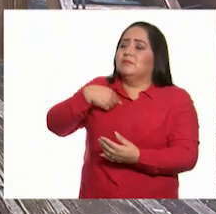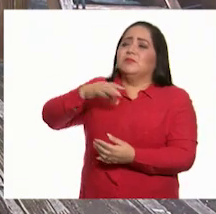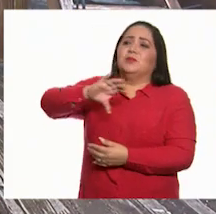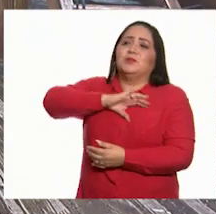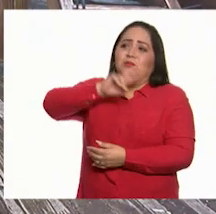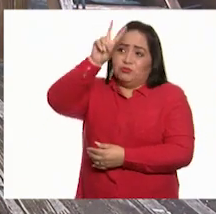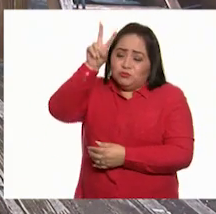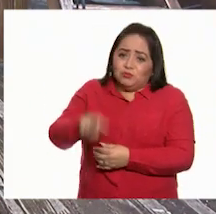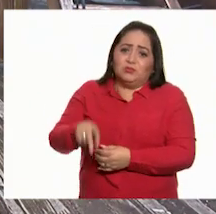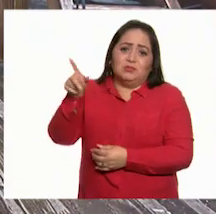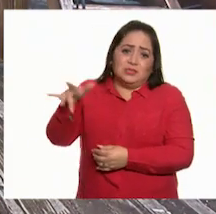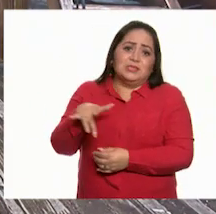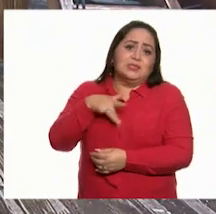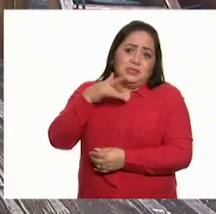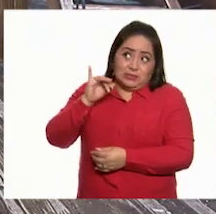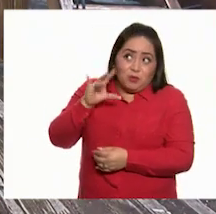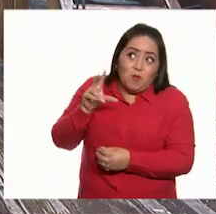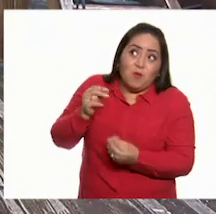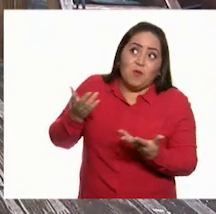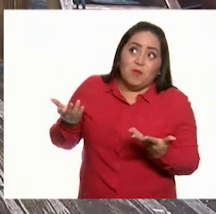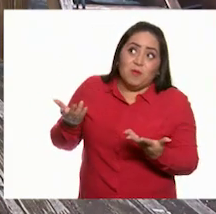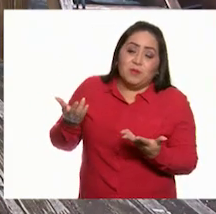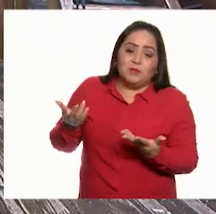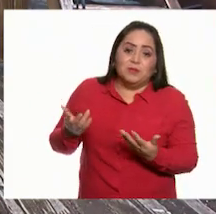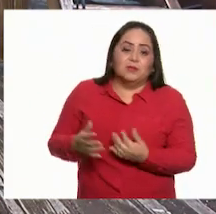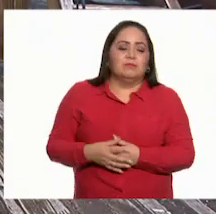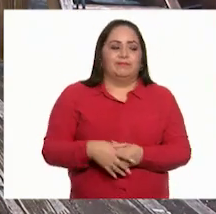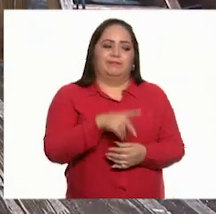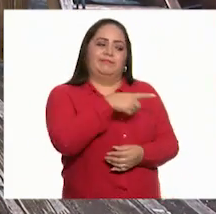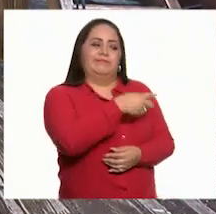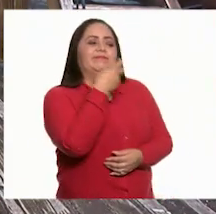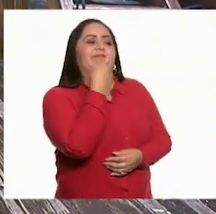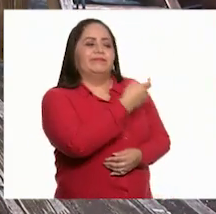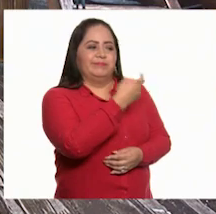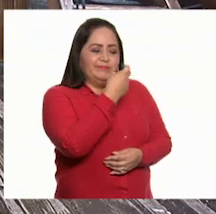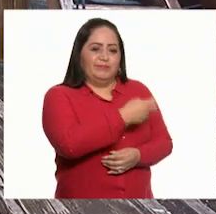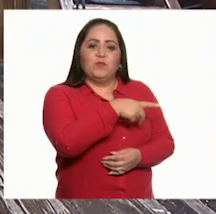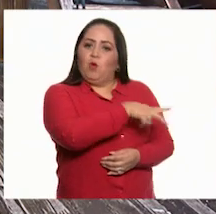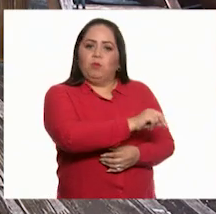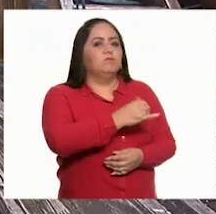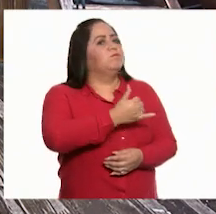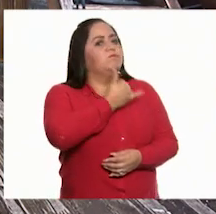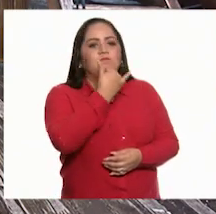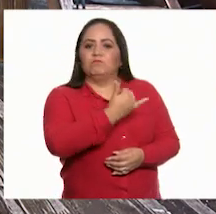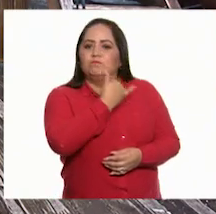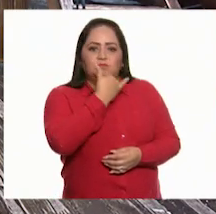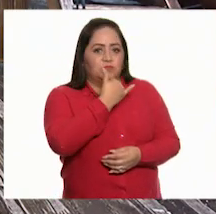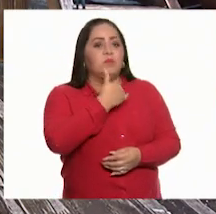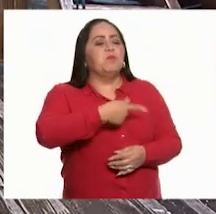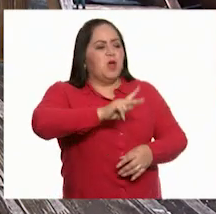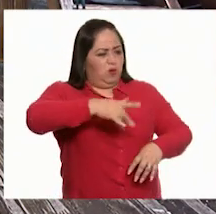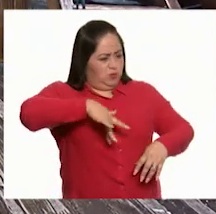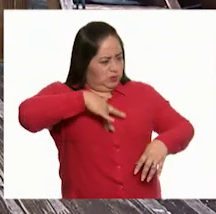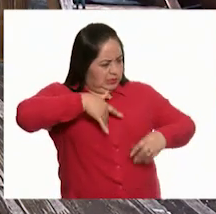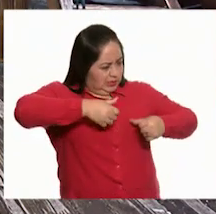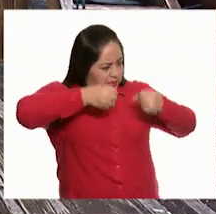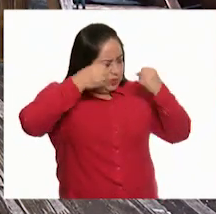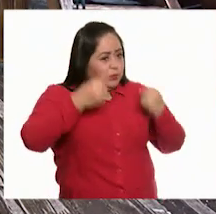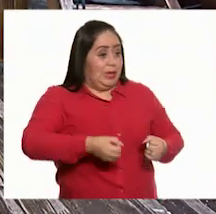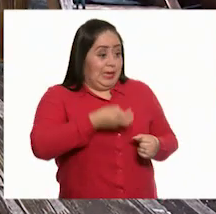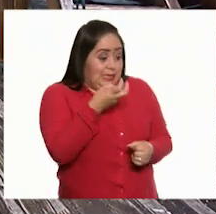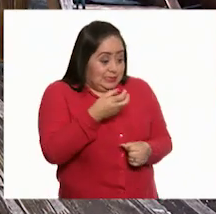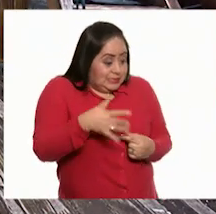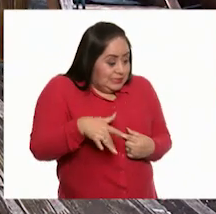¿Es lo que realmente sientes o me equivoco? Así es, Lolo. No te equivocas. Y estoy segura que este